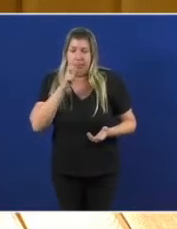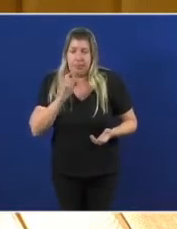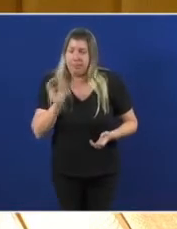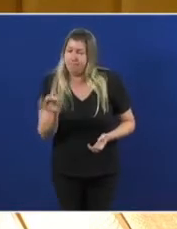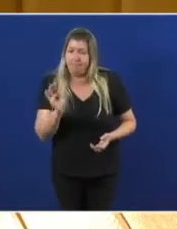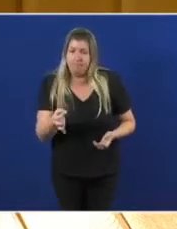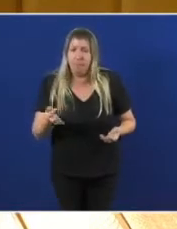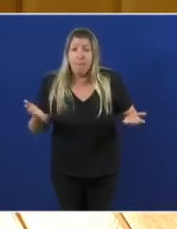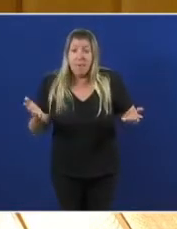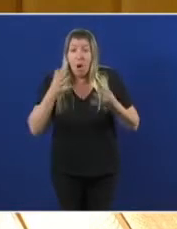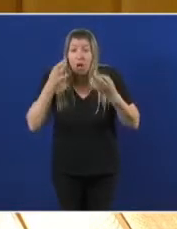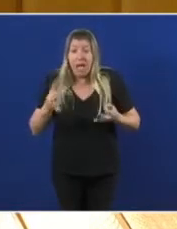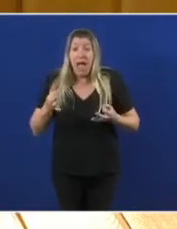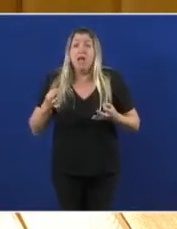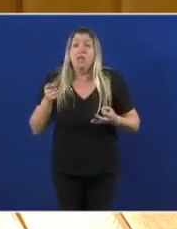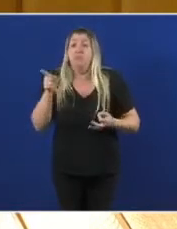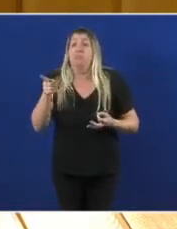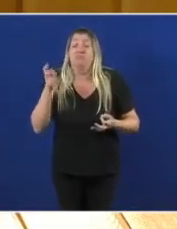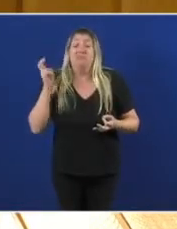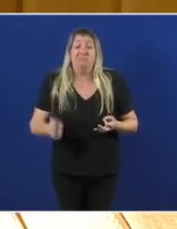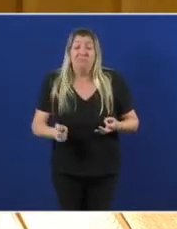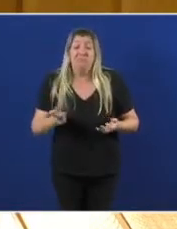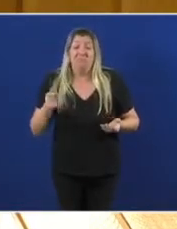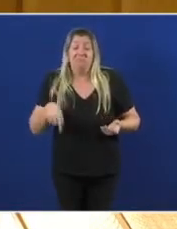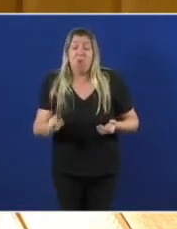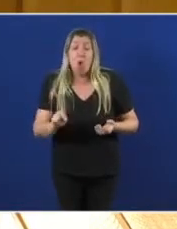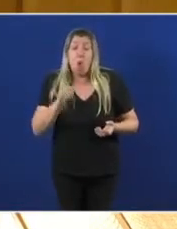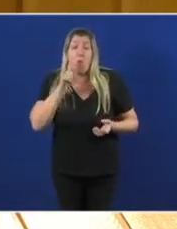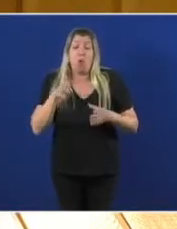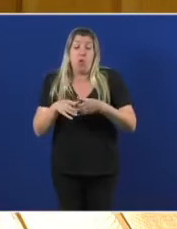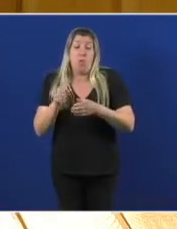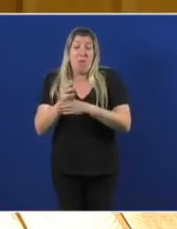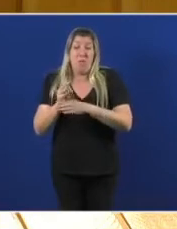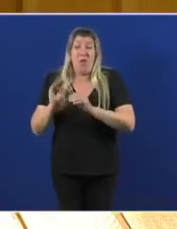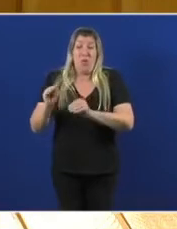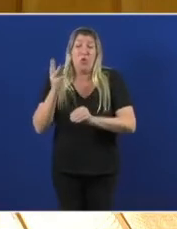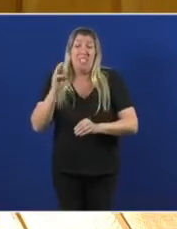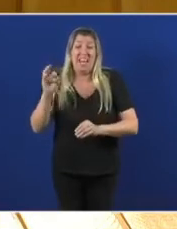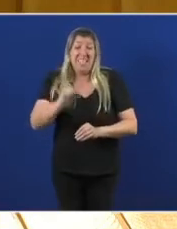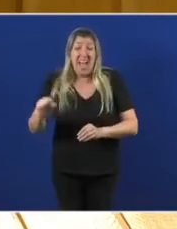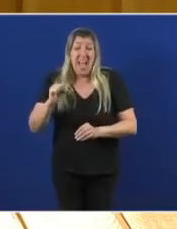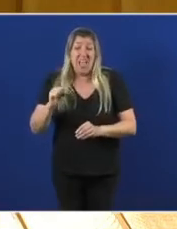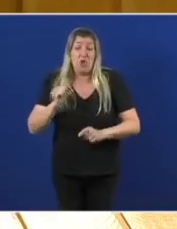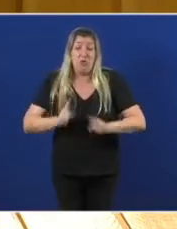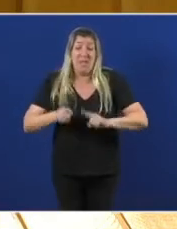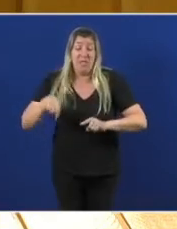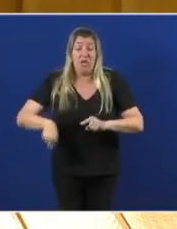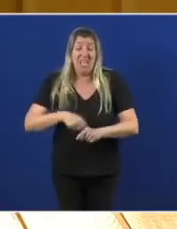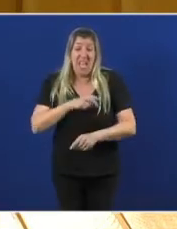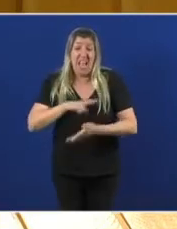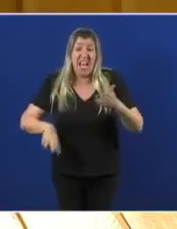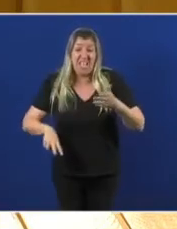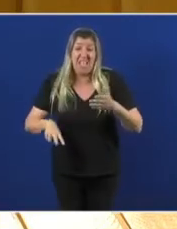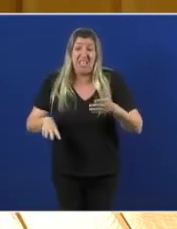claro a cuestión é que vostede non pasaba por aquí porque o seu partido leva 30 anos gobernando Galiza e vostede leva